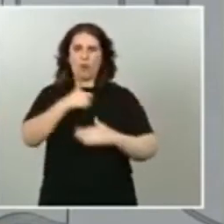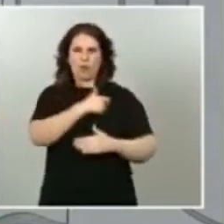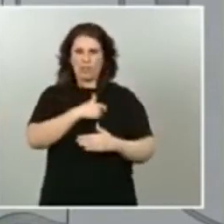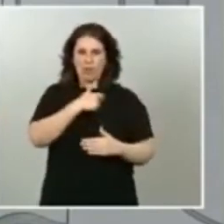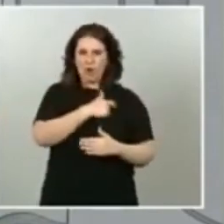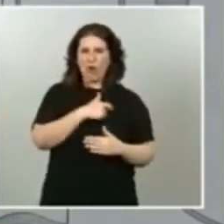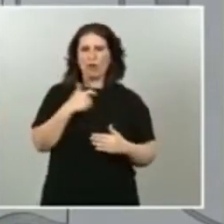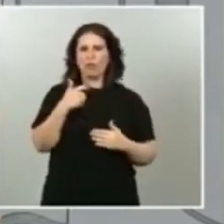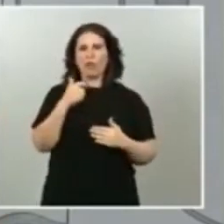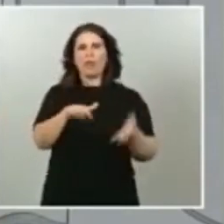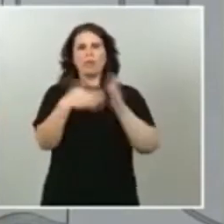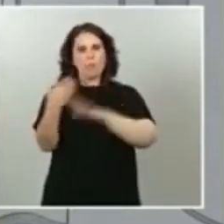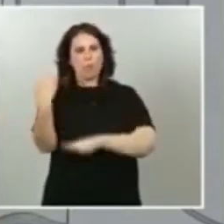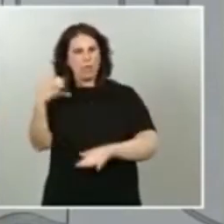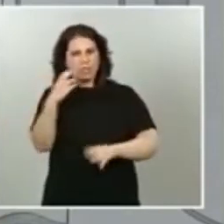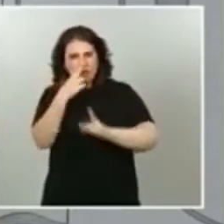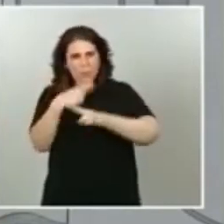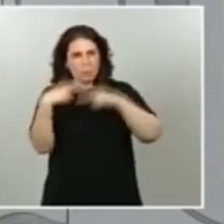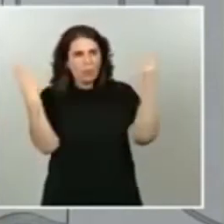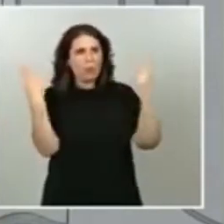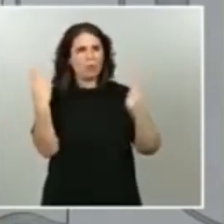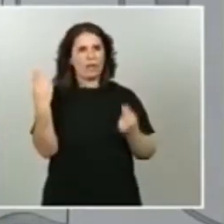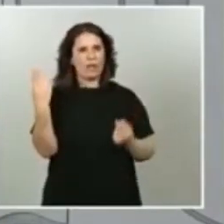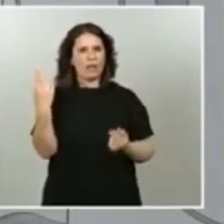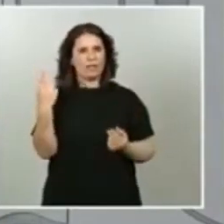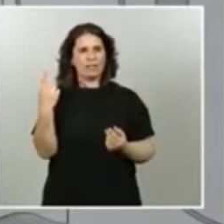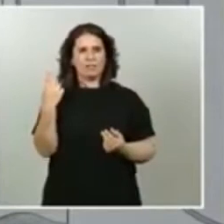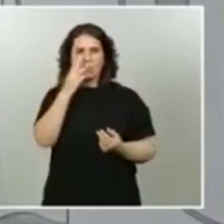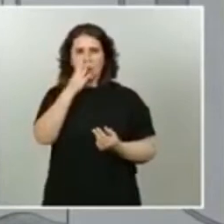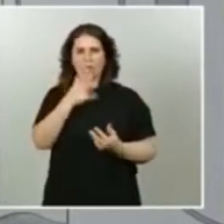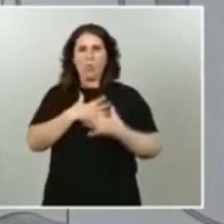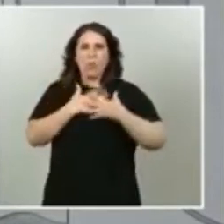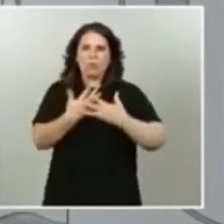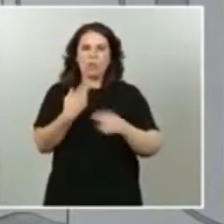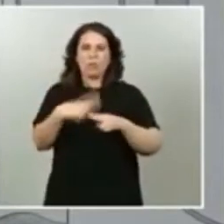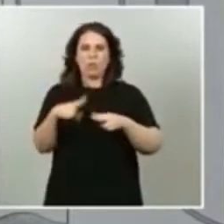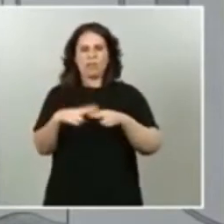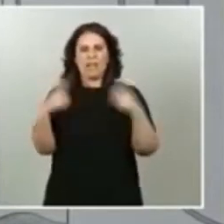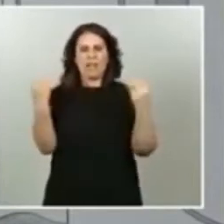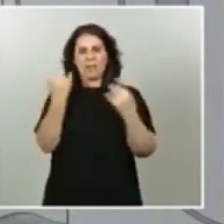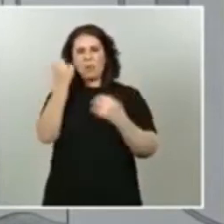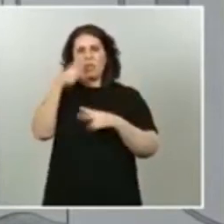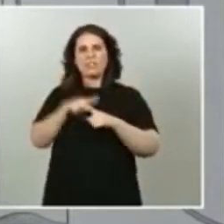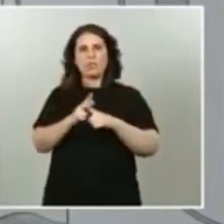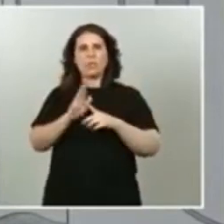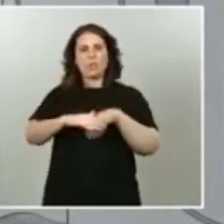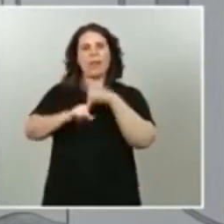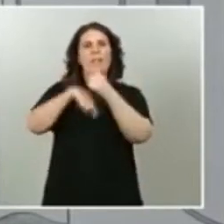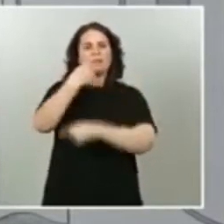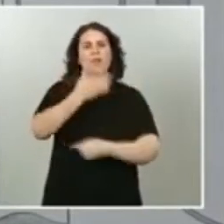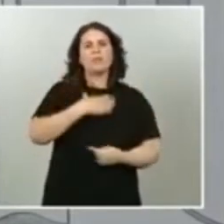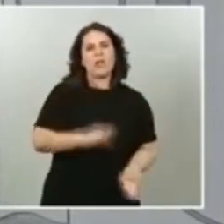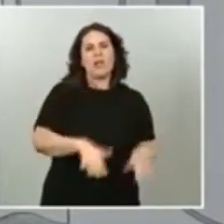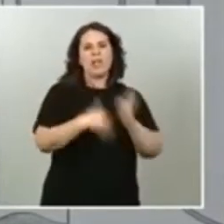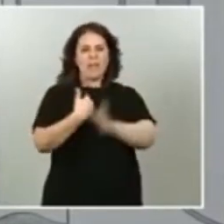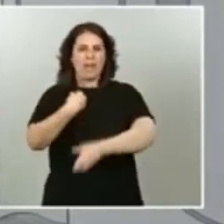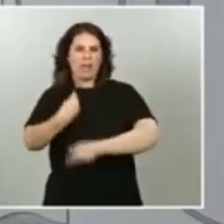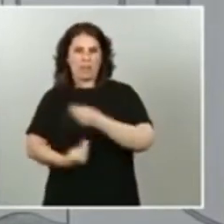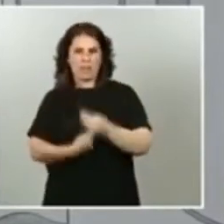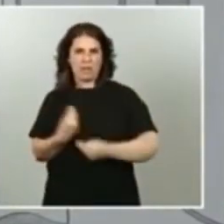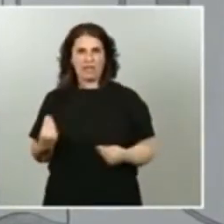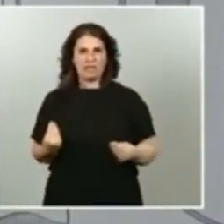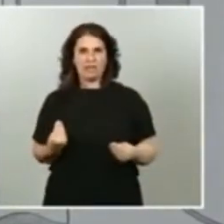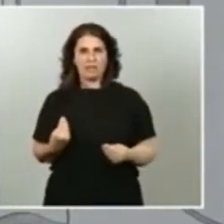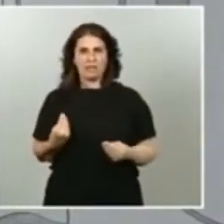públicas, porque una voluntad política tiene que tener un vehículo para luego poder ejecutarse, poder realizarse. Si este no es el momento,